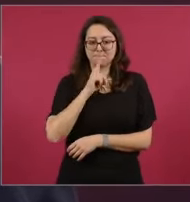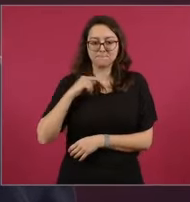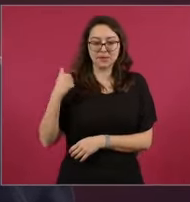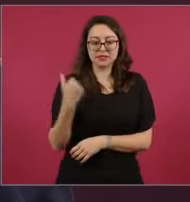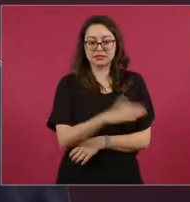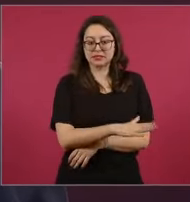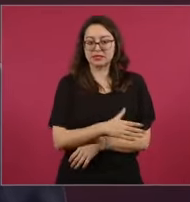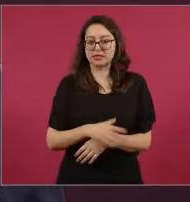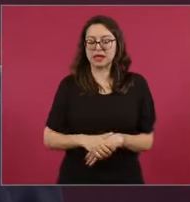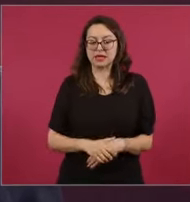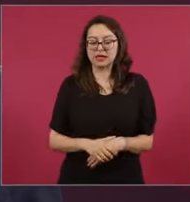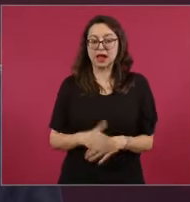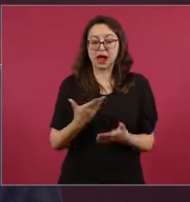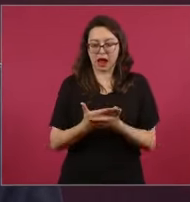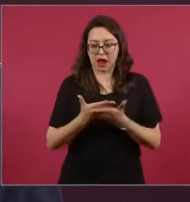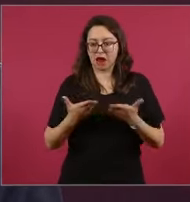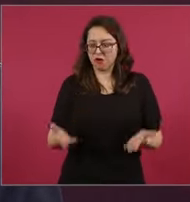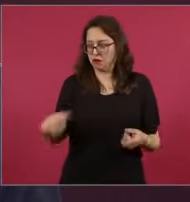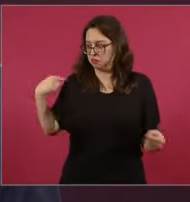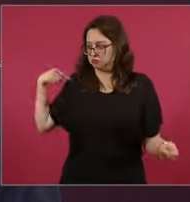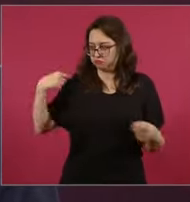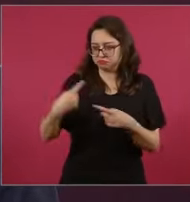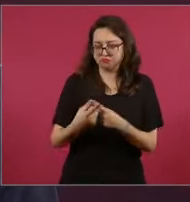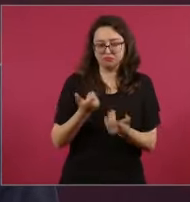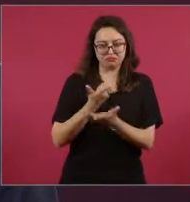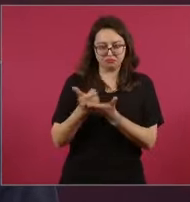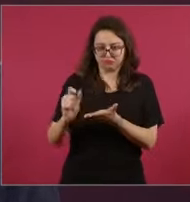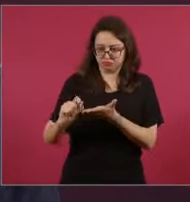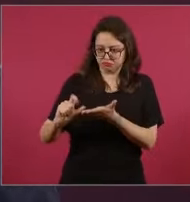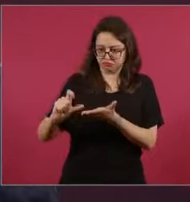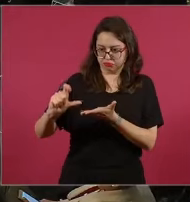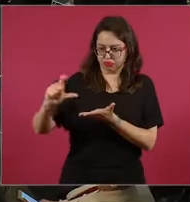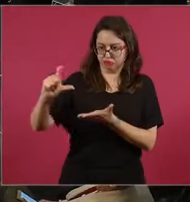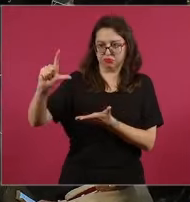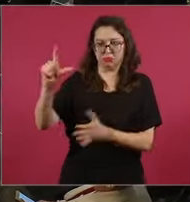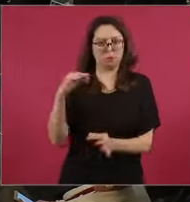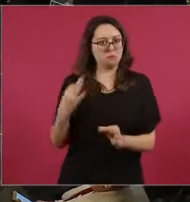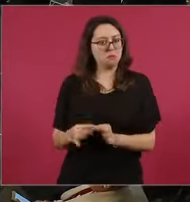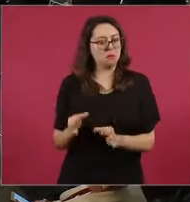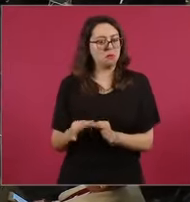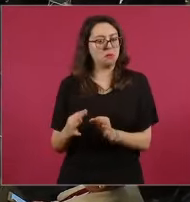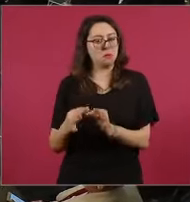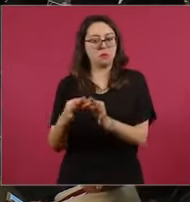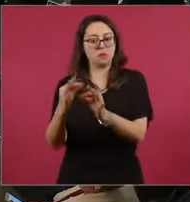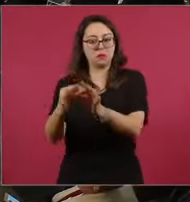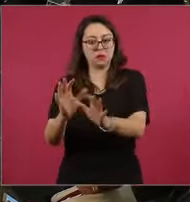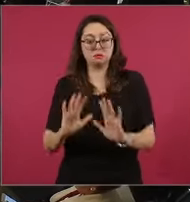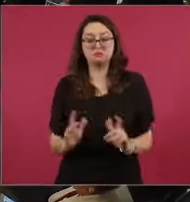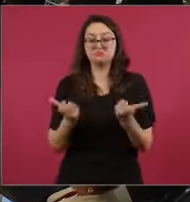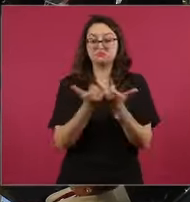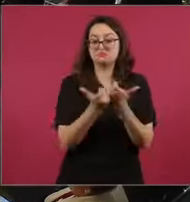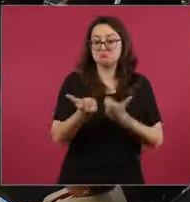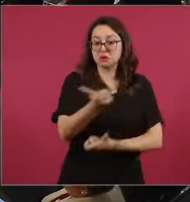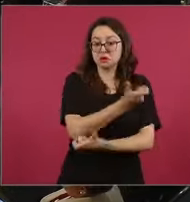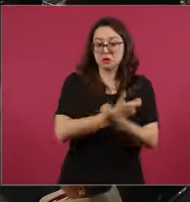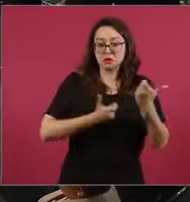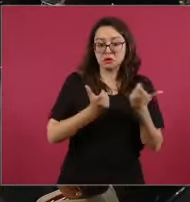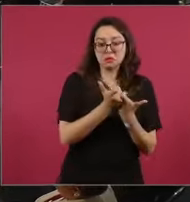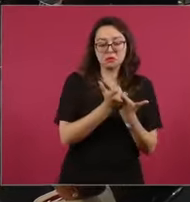muy truculento todo. Bueno, en lo económico nada, en lo político